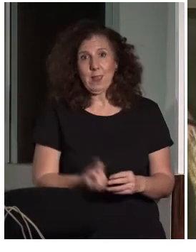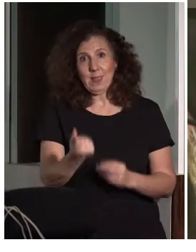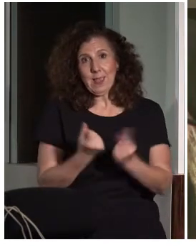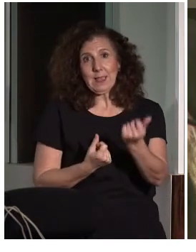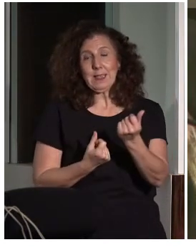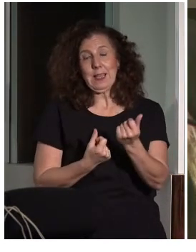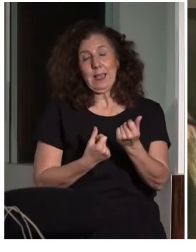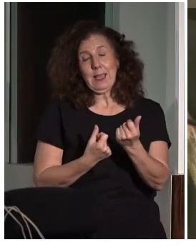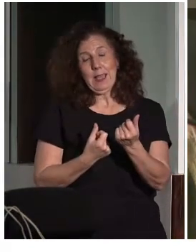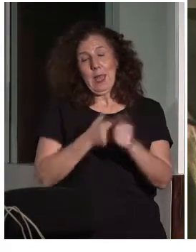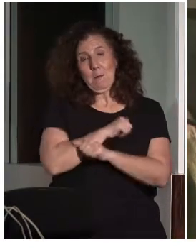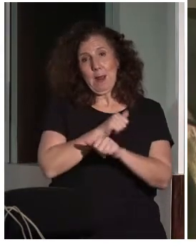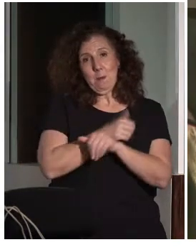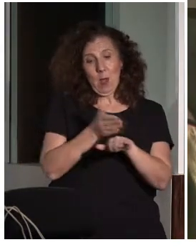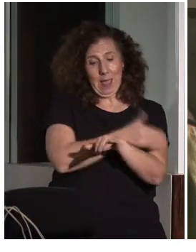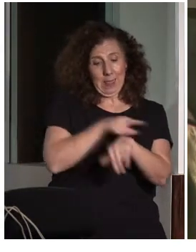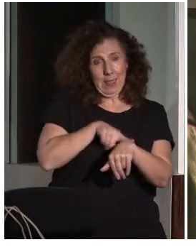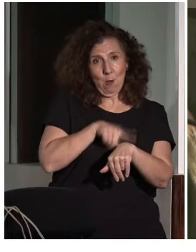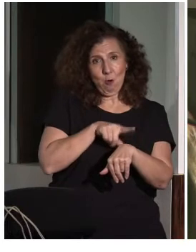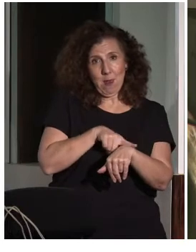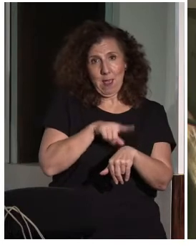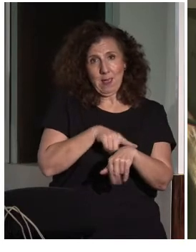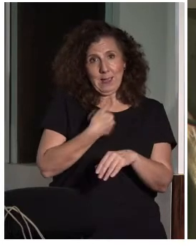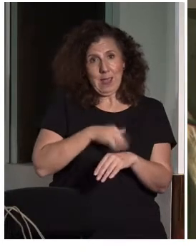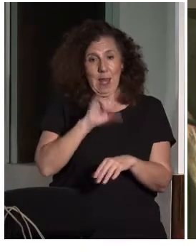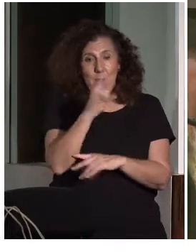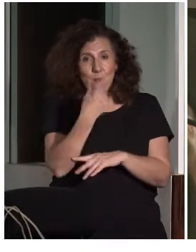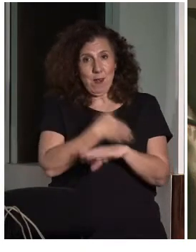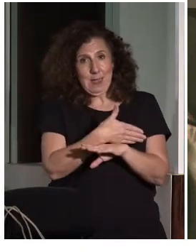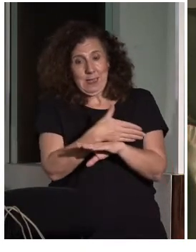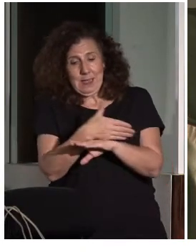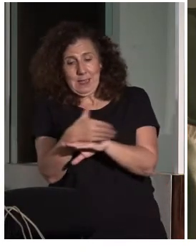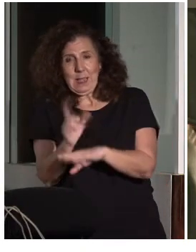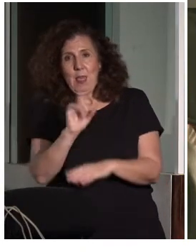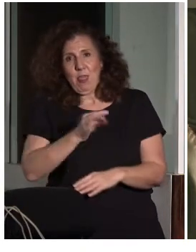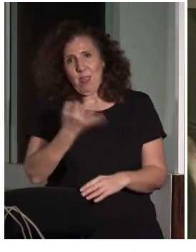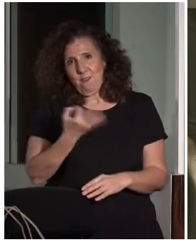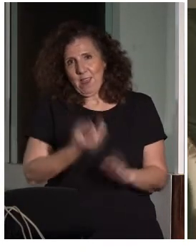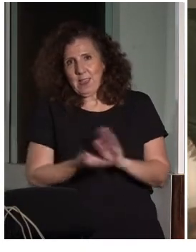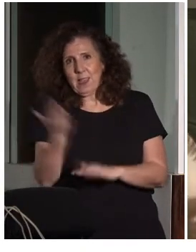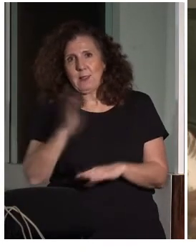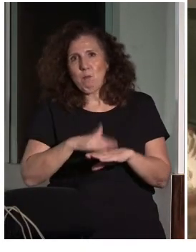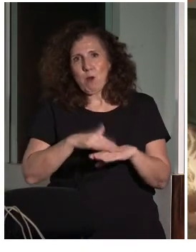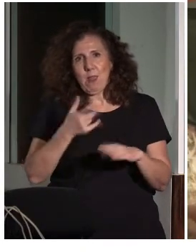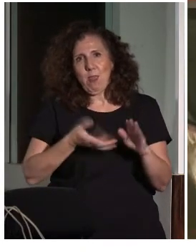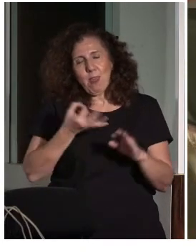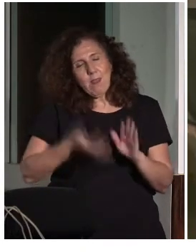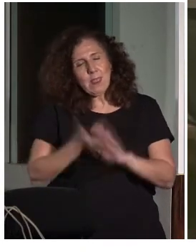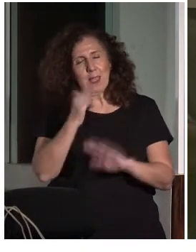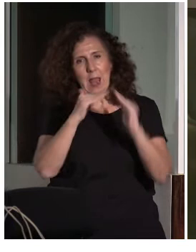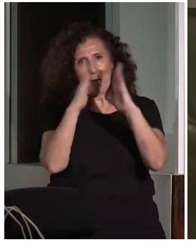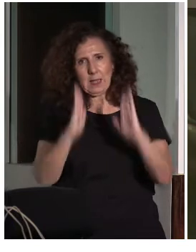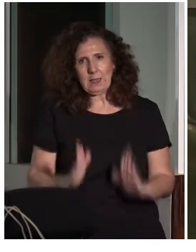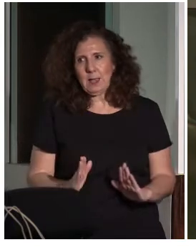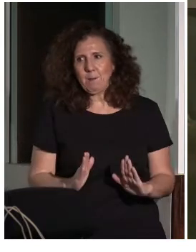estaba previsto de 12 a 1. Lógicamente, las 1 son ya, las 1 y 10. Se tienen que marchar porque tienen que volver a casa. Y entonces